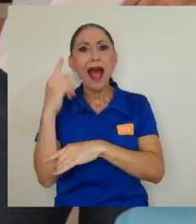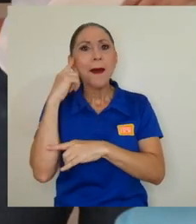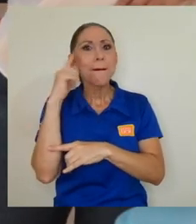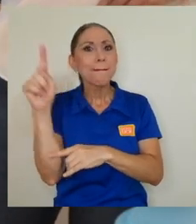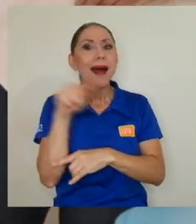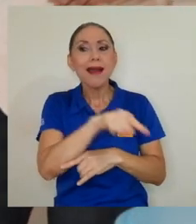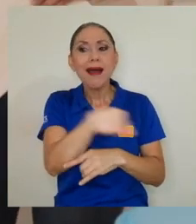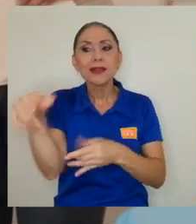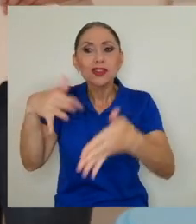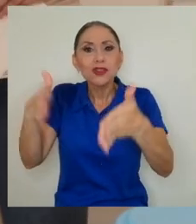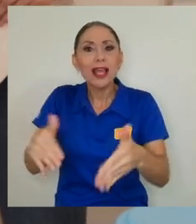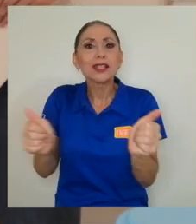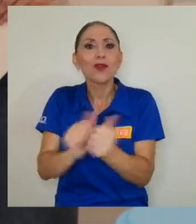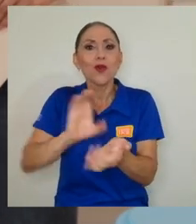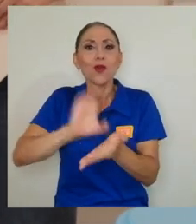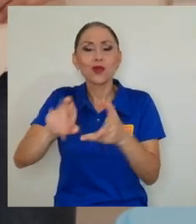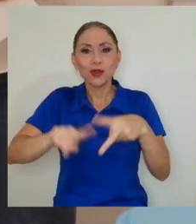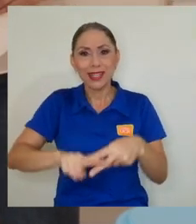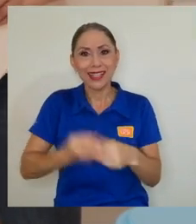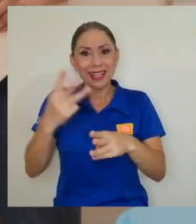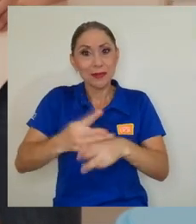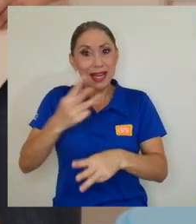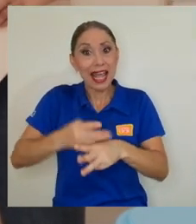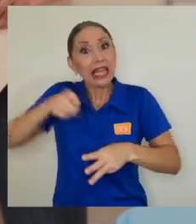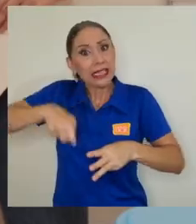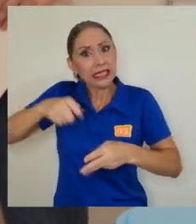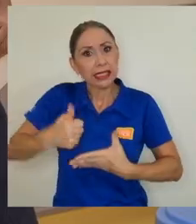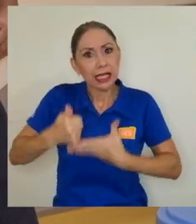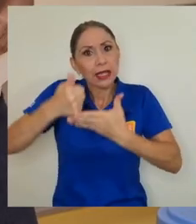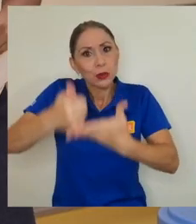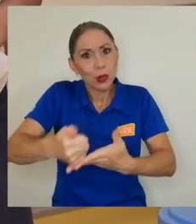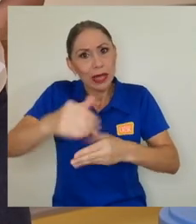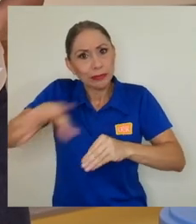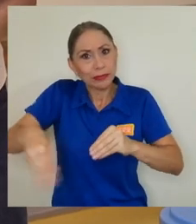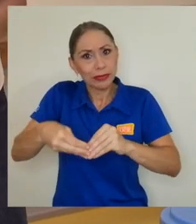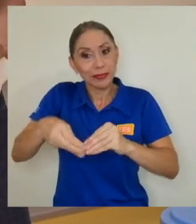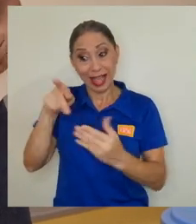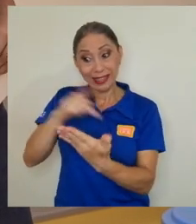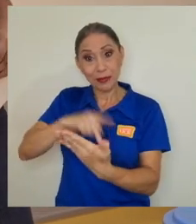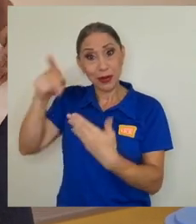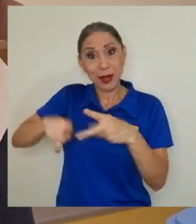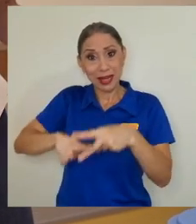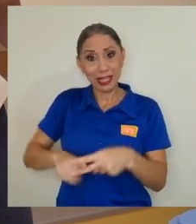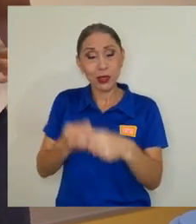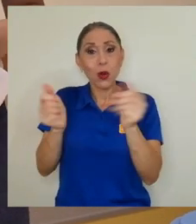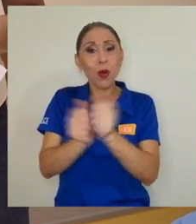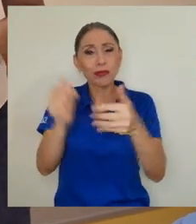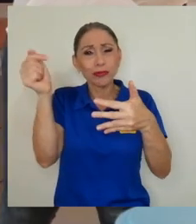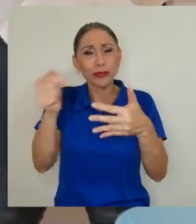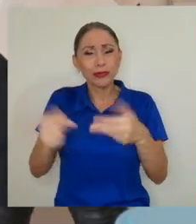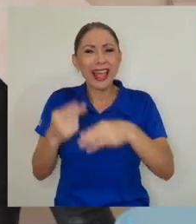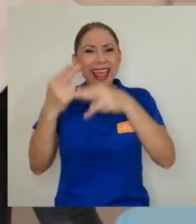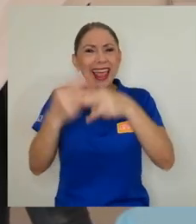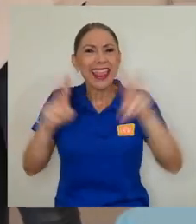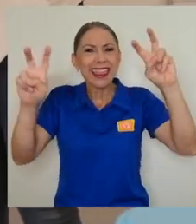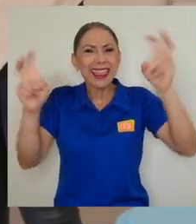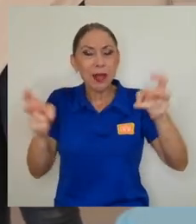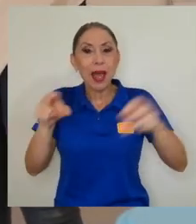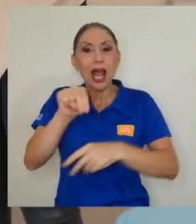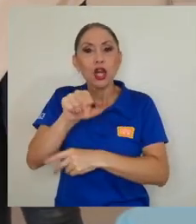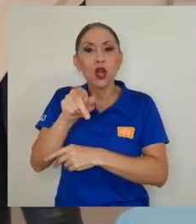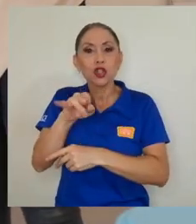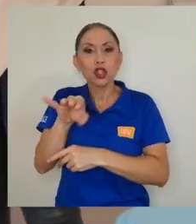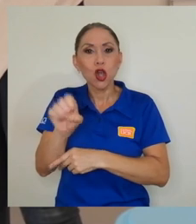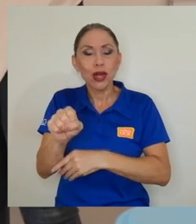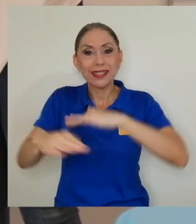llevan cursos iniciales de matemática y requieren una ayuda adicional. El programa inició con una serie de temas denominada Nociones